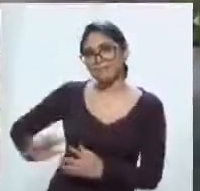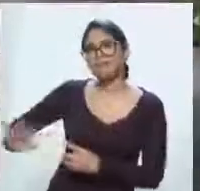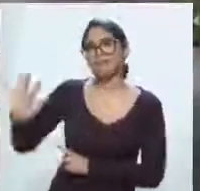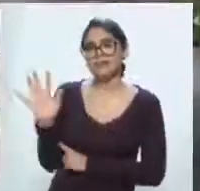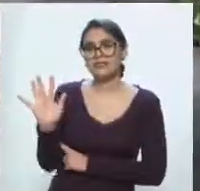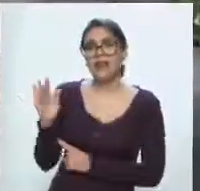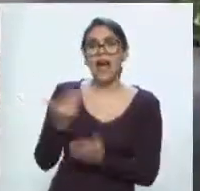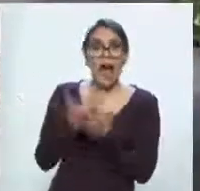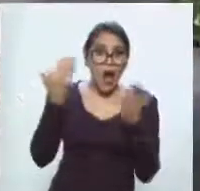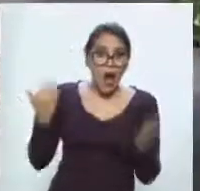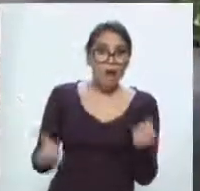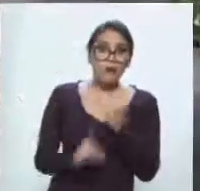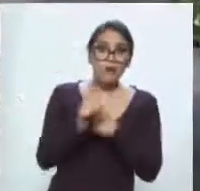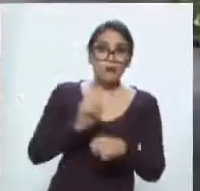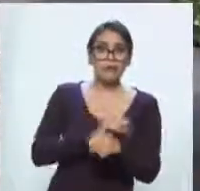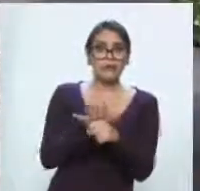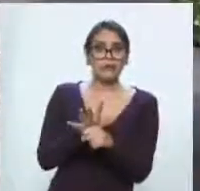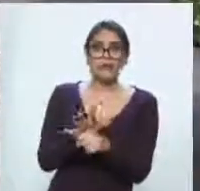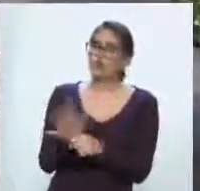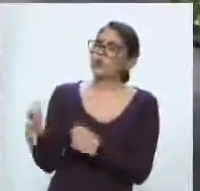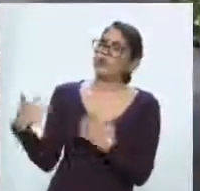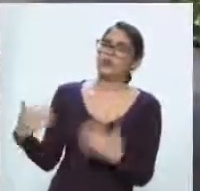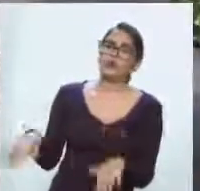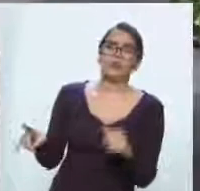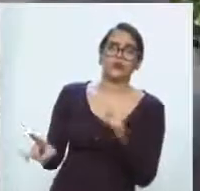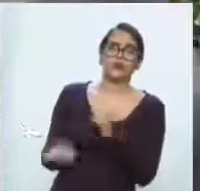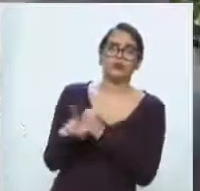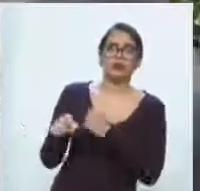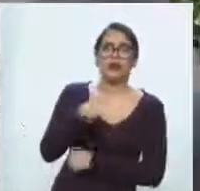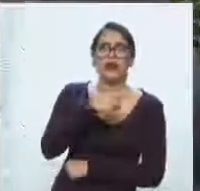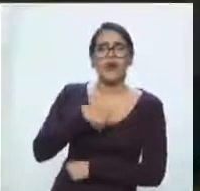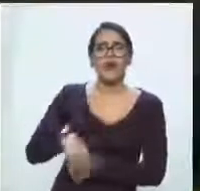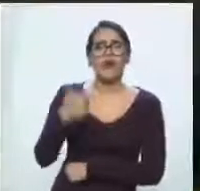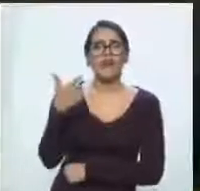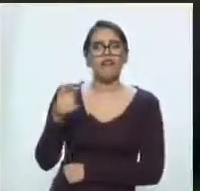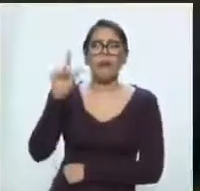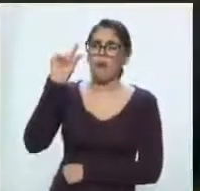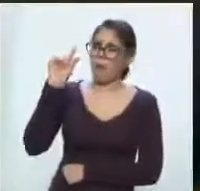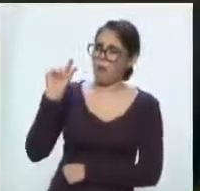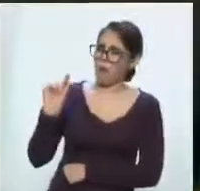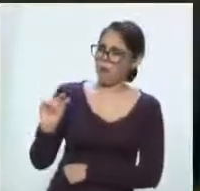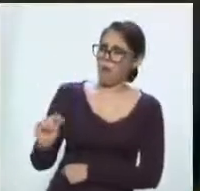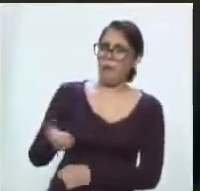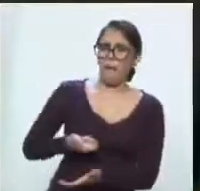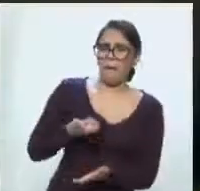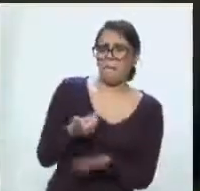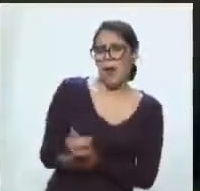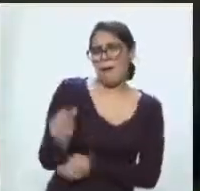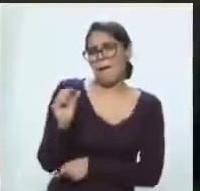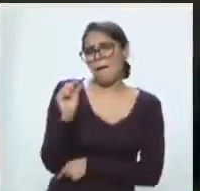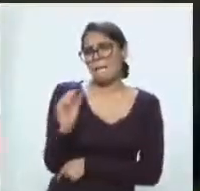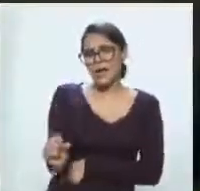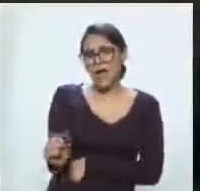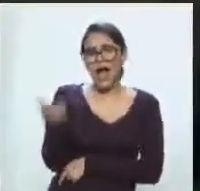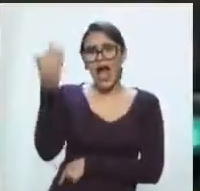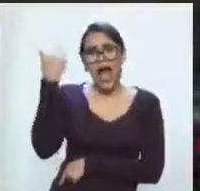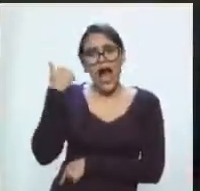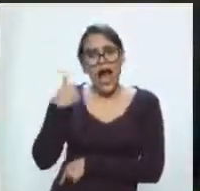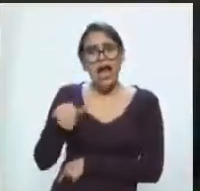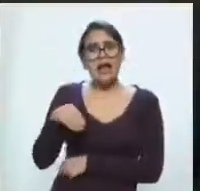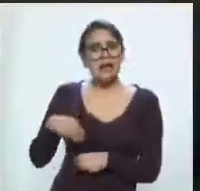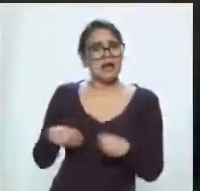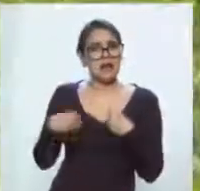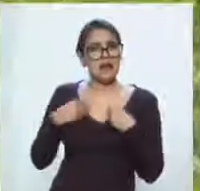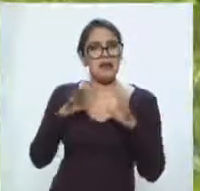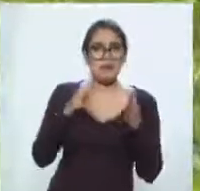consecuencias, abaratando la mano de obra que ofrecen los jornaleros y degradando aún más las condiciones de los lugares donde